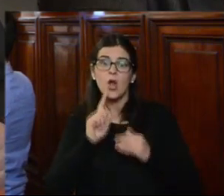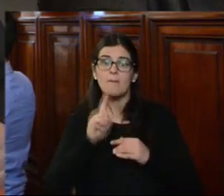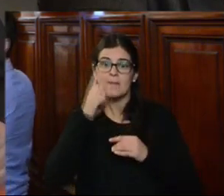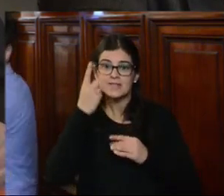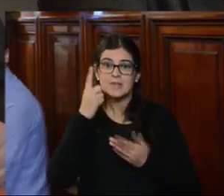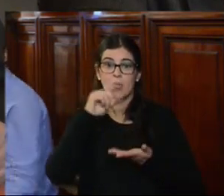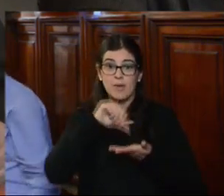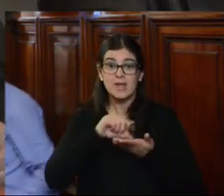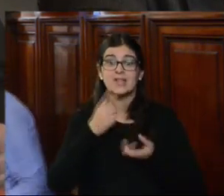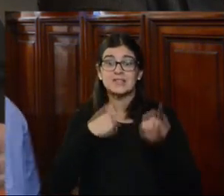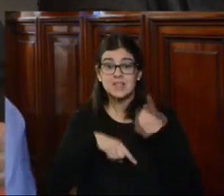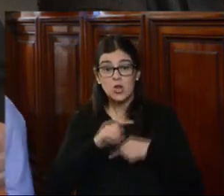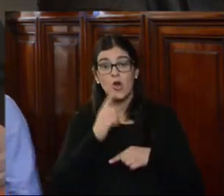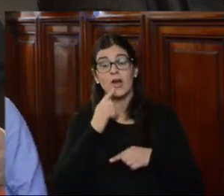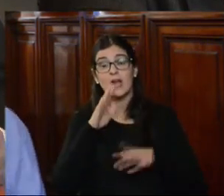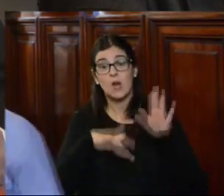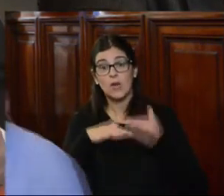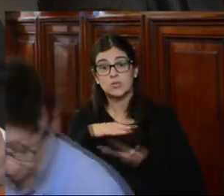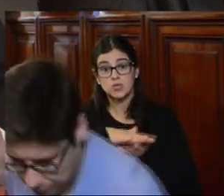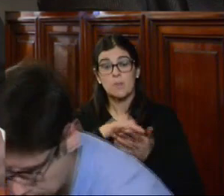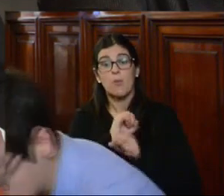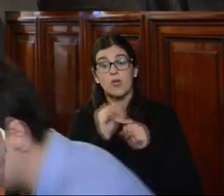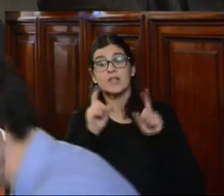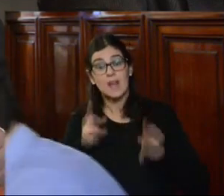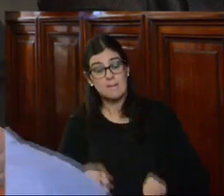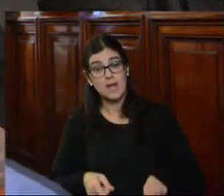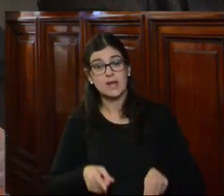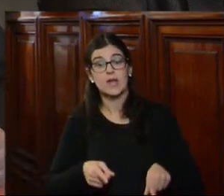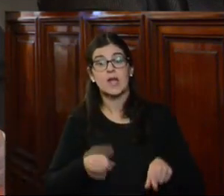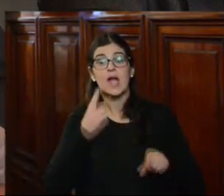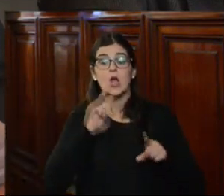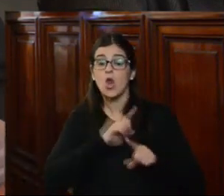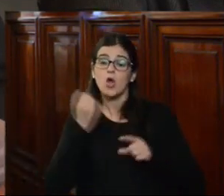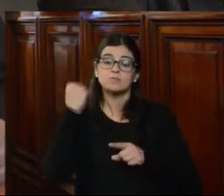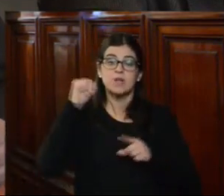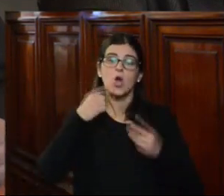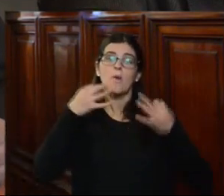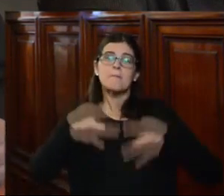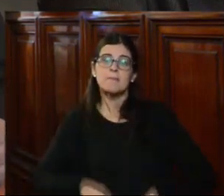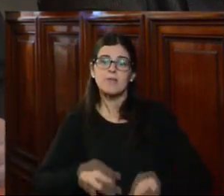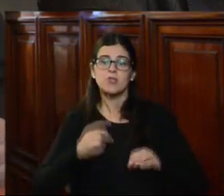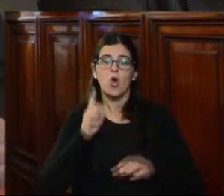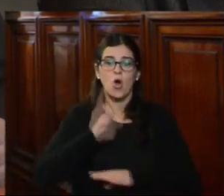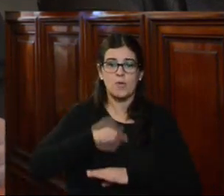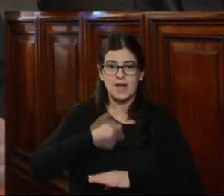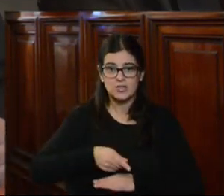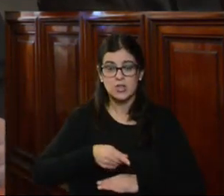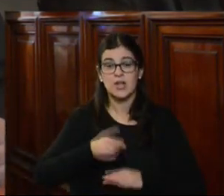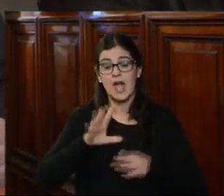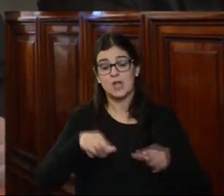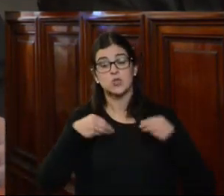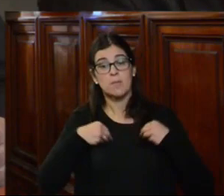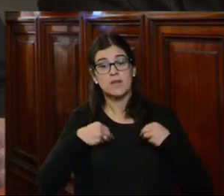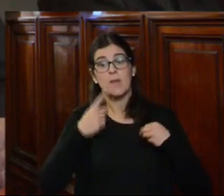París, sino que en ciertos casos hasta podría incluso conllevar el incumplimiento de las obligaciones asumidas por